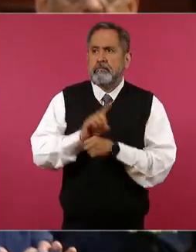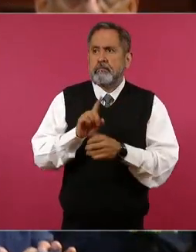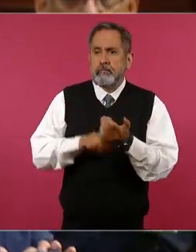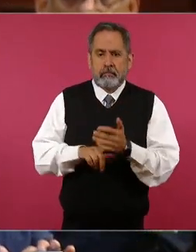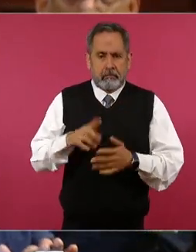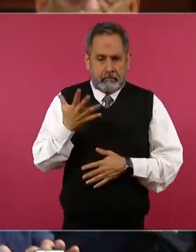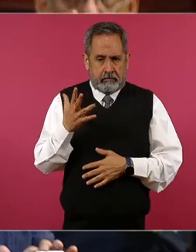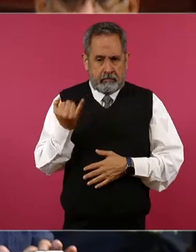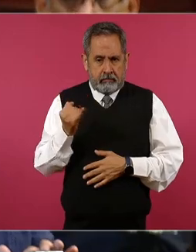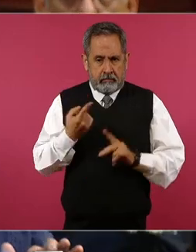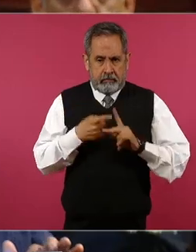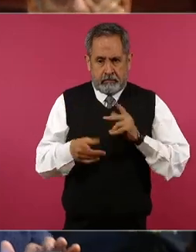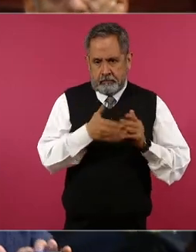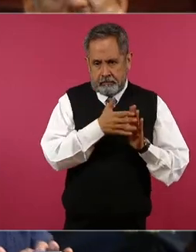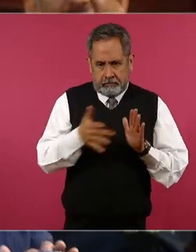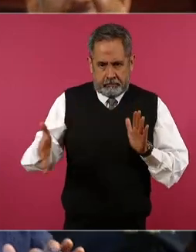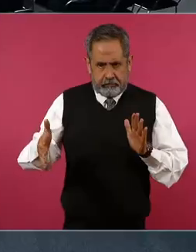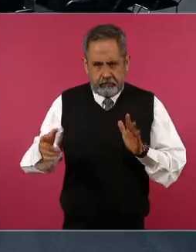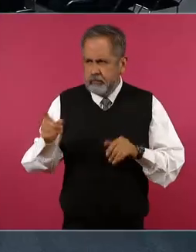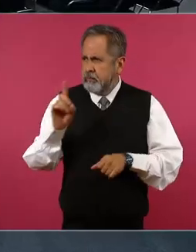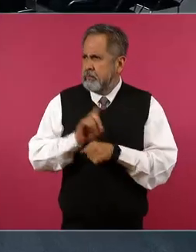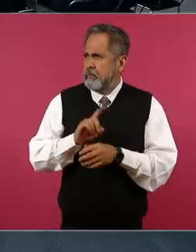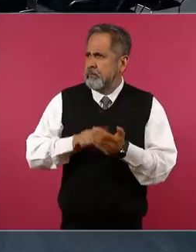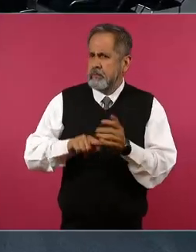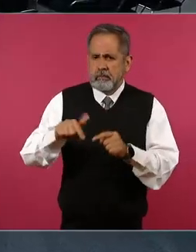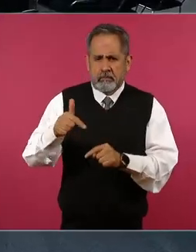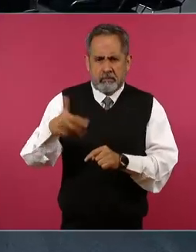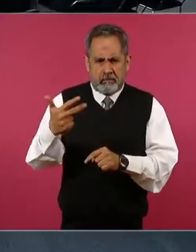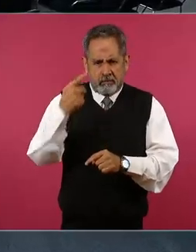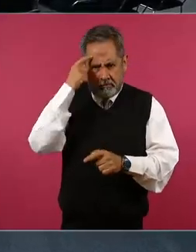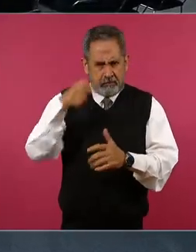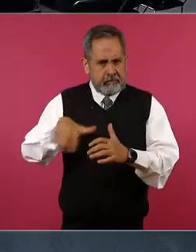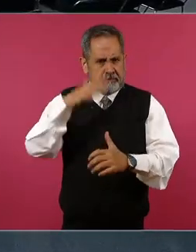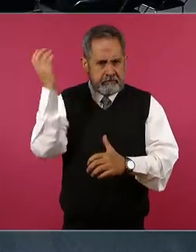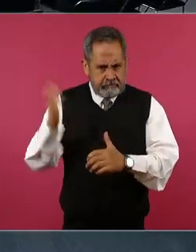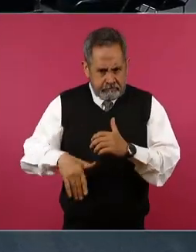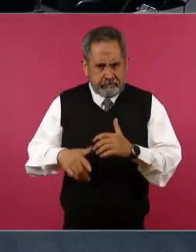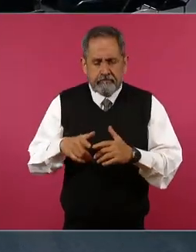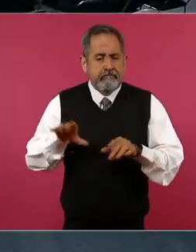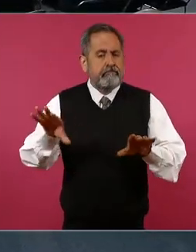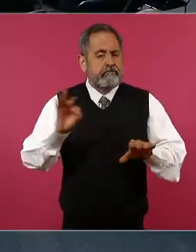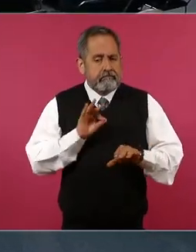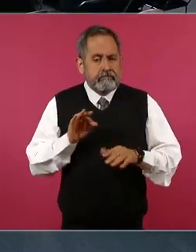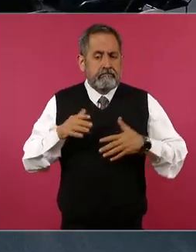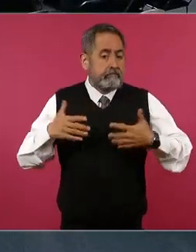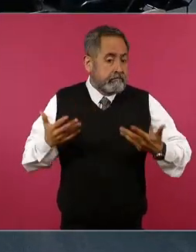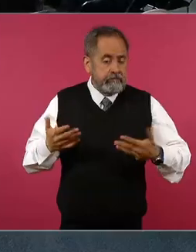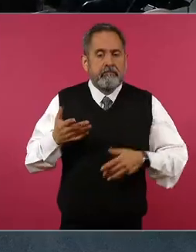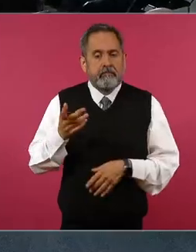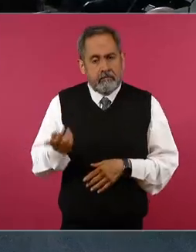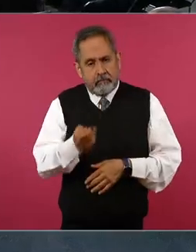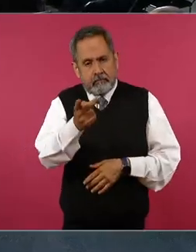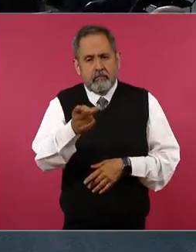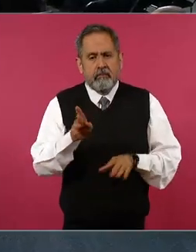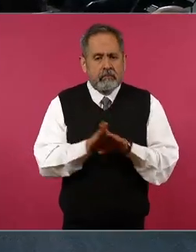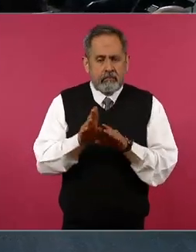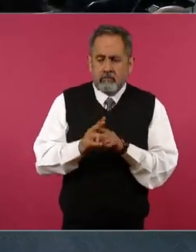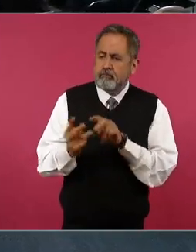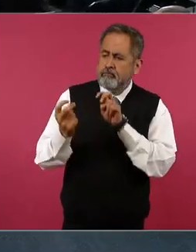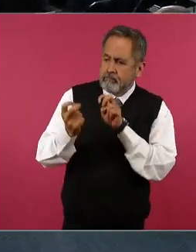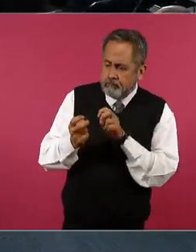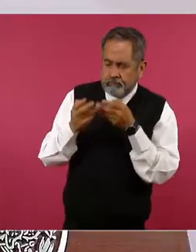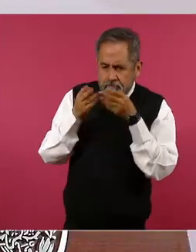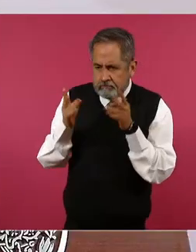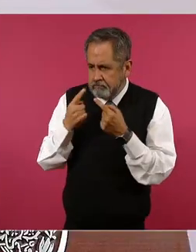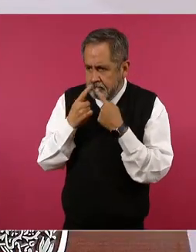julio entiendo que creo que el 12-13 es cuando finaliza su campaña y la pregunta concreta es si usted les daría apertura